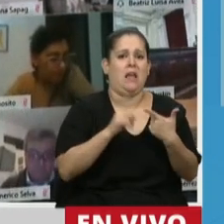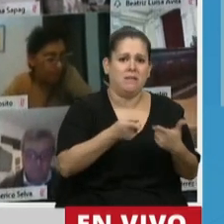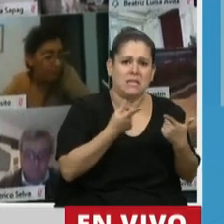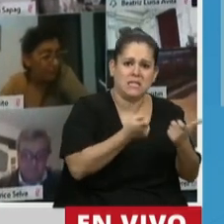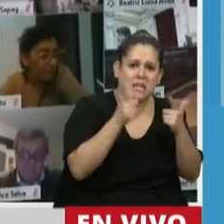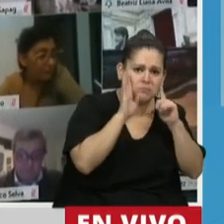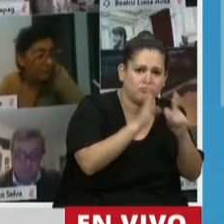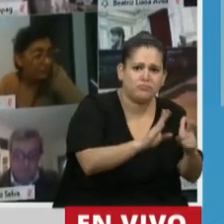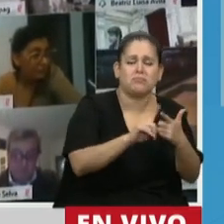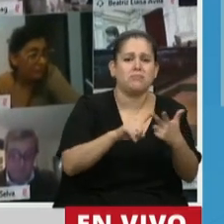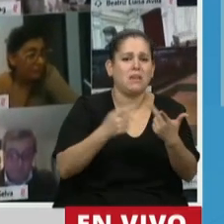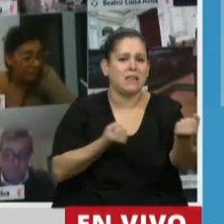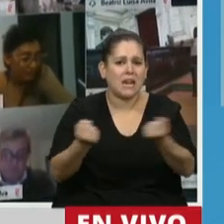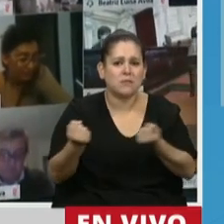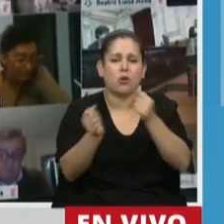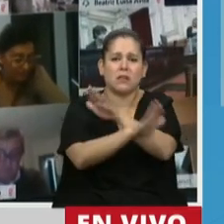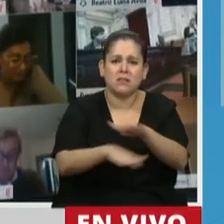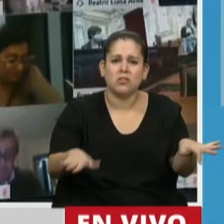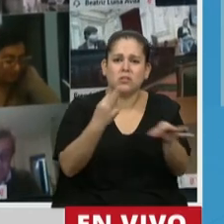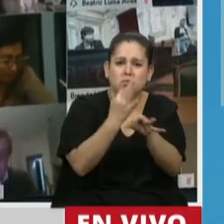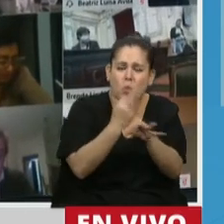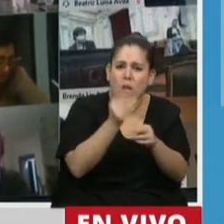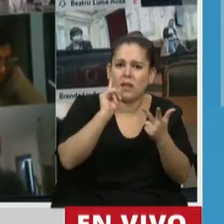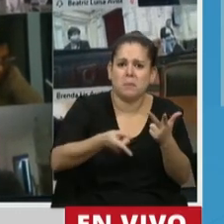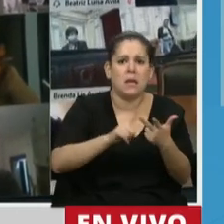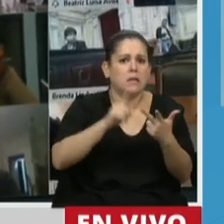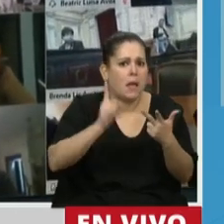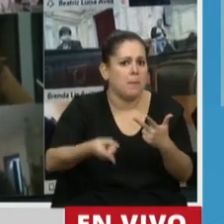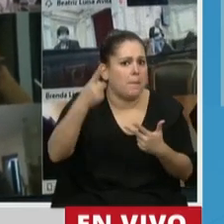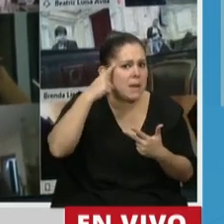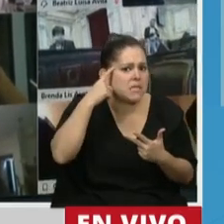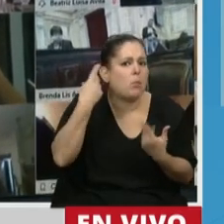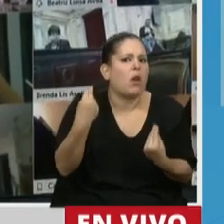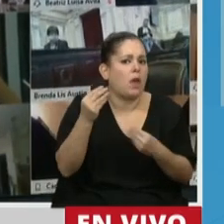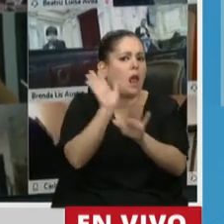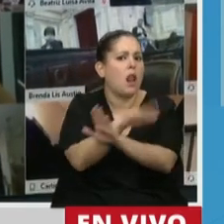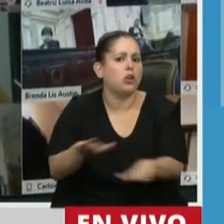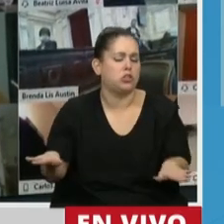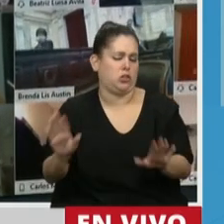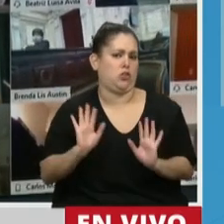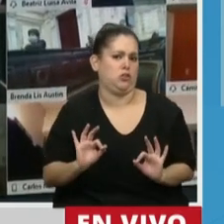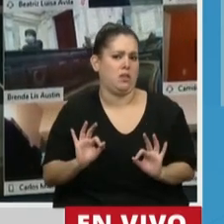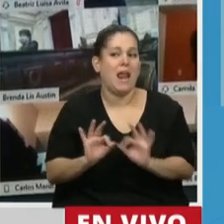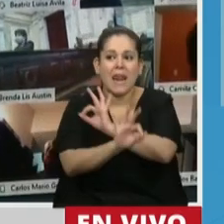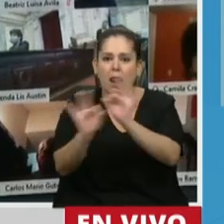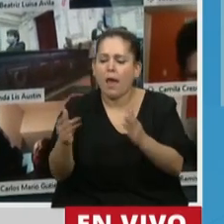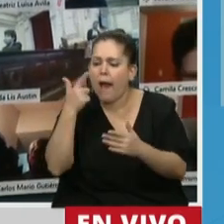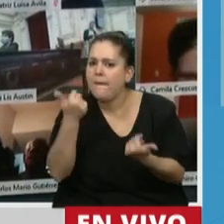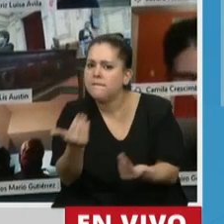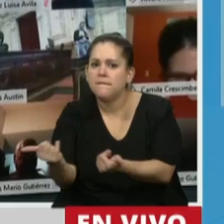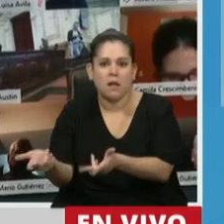transportes escolares. Y sobre todo, a ver si pensamos en los pibes. Pensemos en los pibes, a quien nadie escuchó.